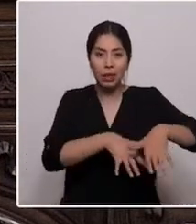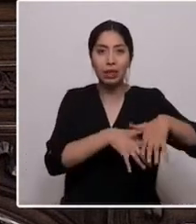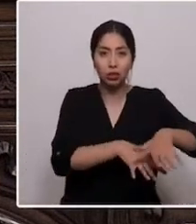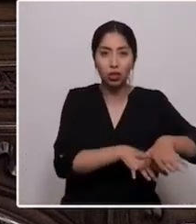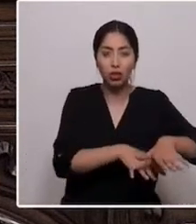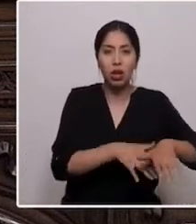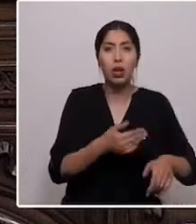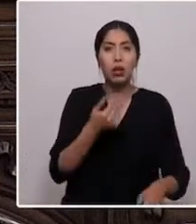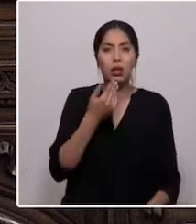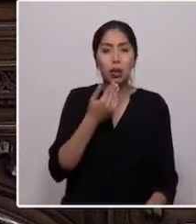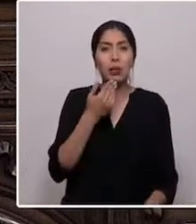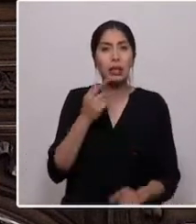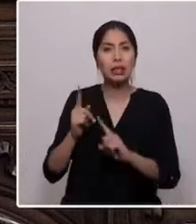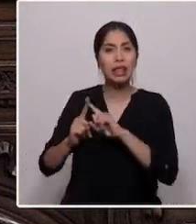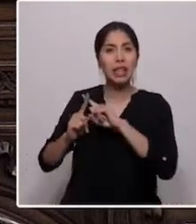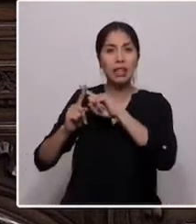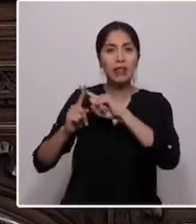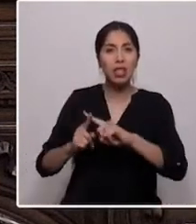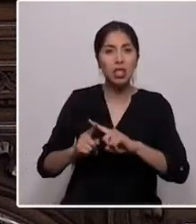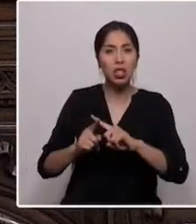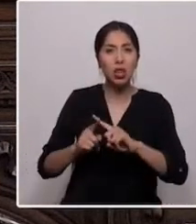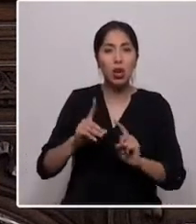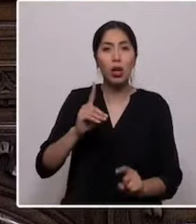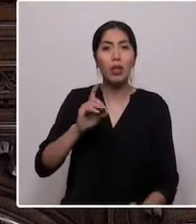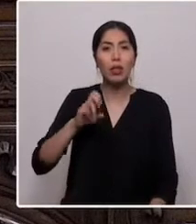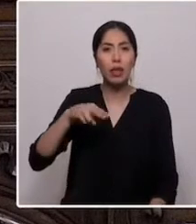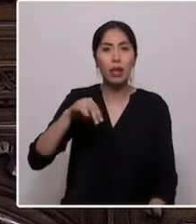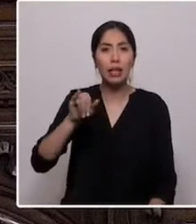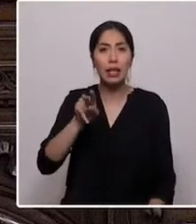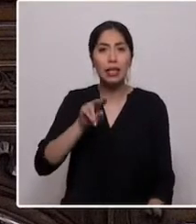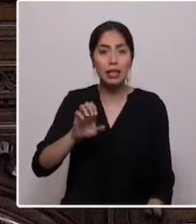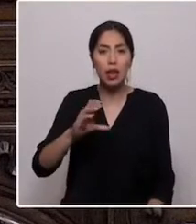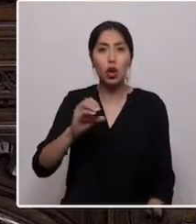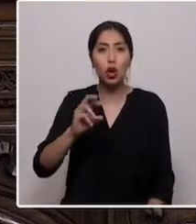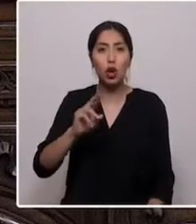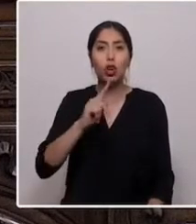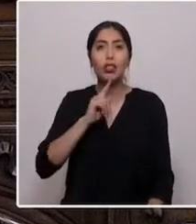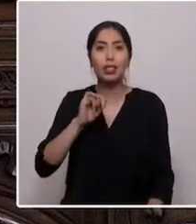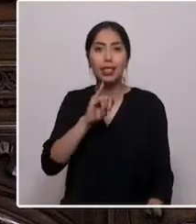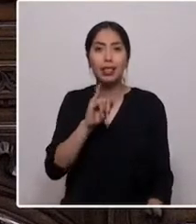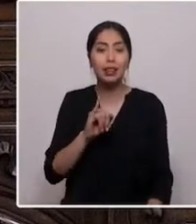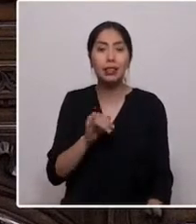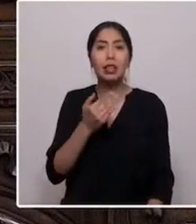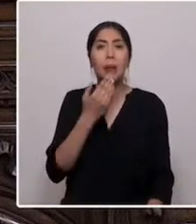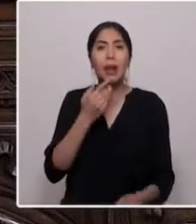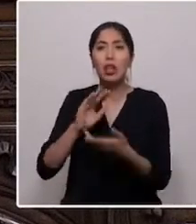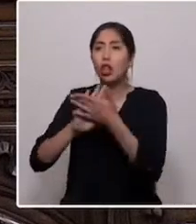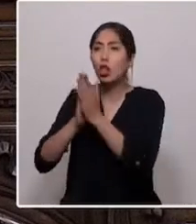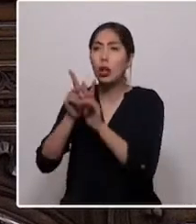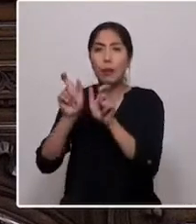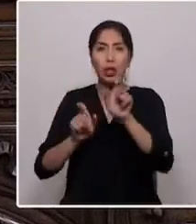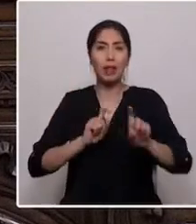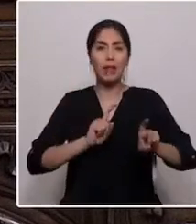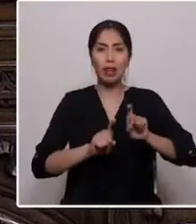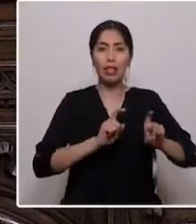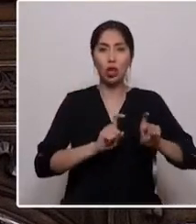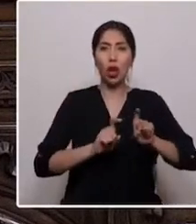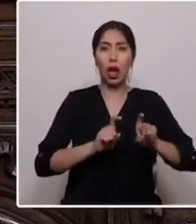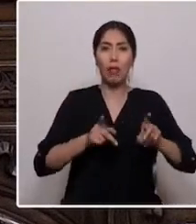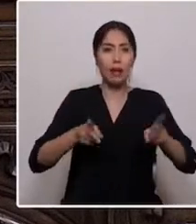al sacrificio de Denis Cortés y a todas y todos los defensores de derechos humanos que son necesarios,